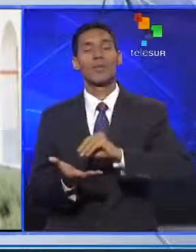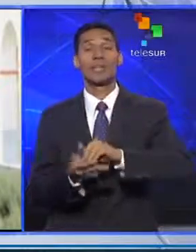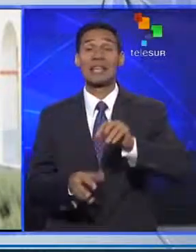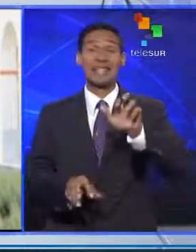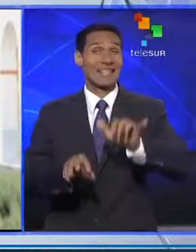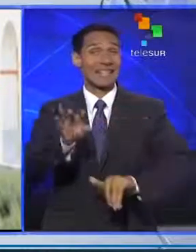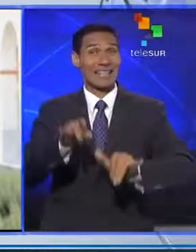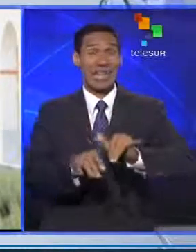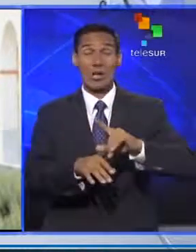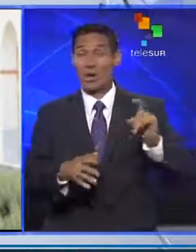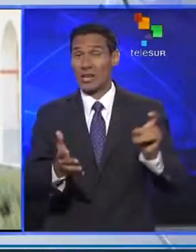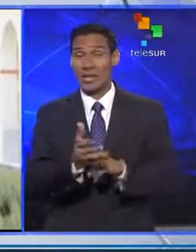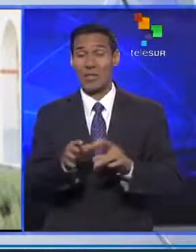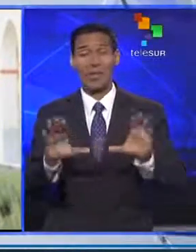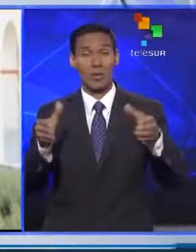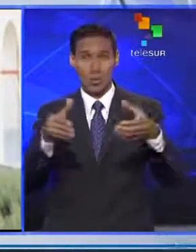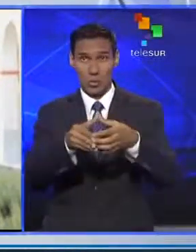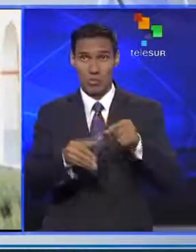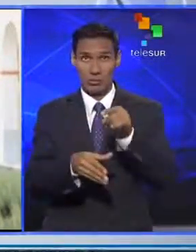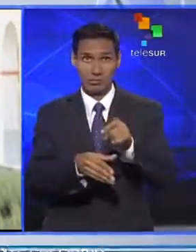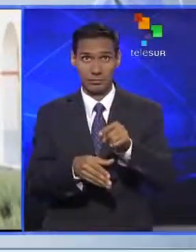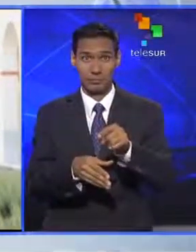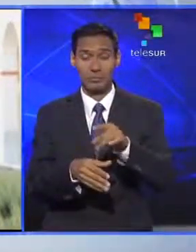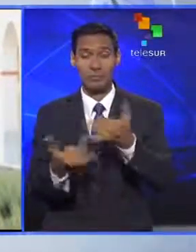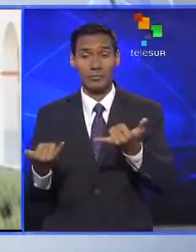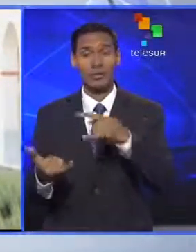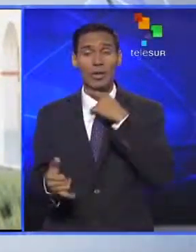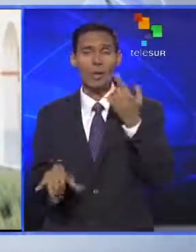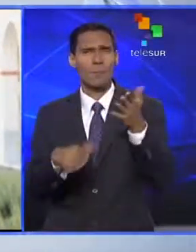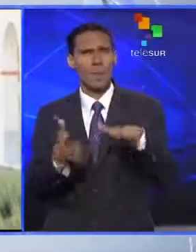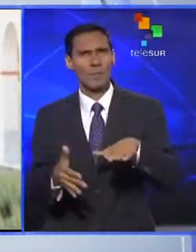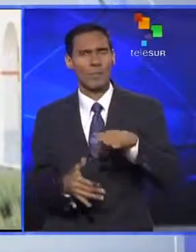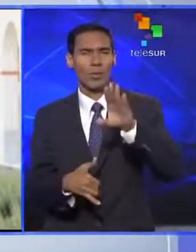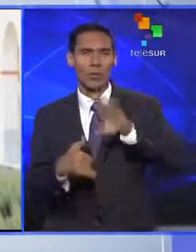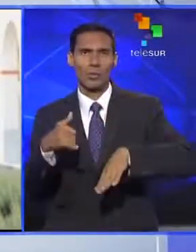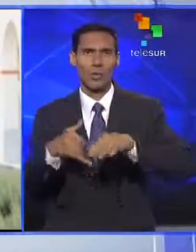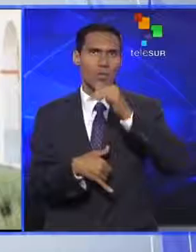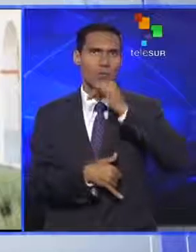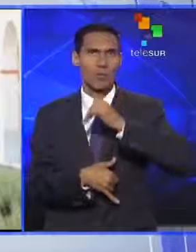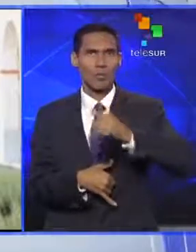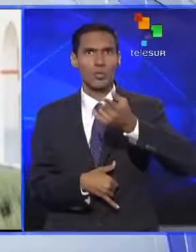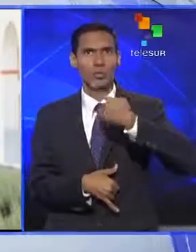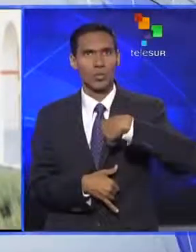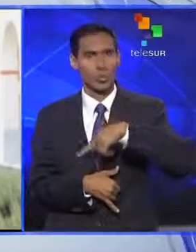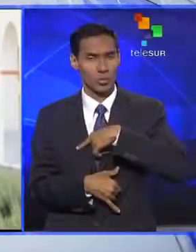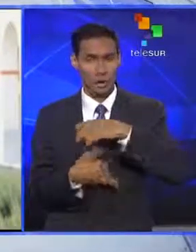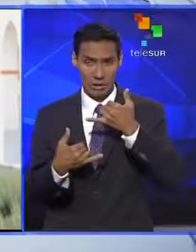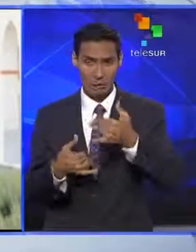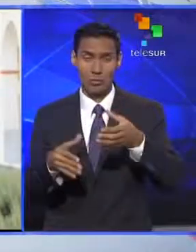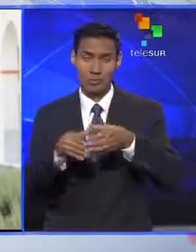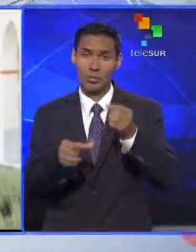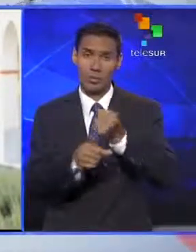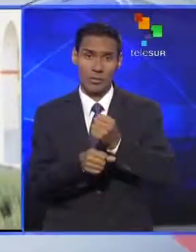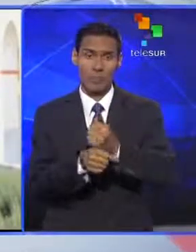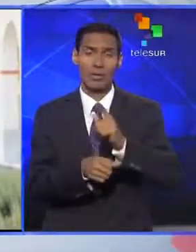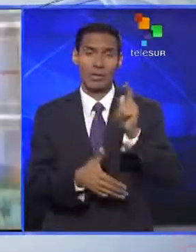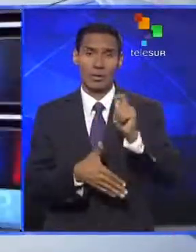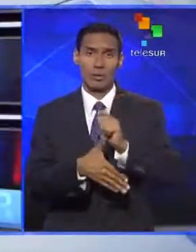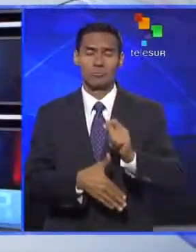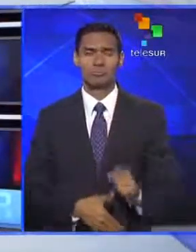secretario general del Frente Polisario que ha fallecido hoy. Esta es la última información a la que hemos tenido acceso este equipo de Telesur.